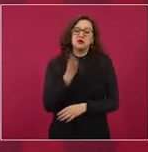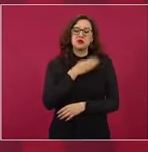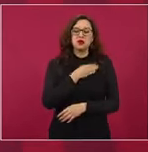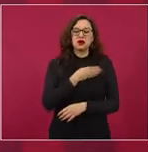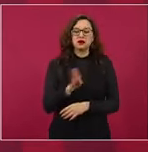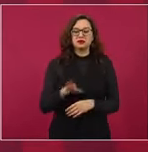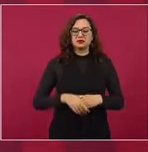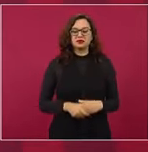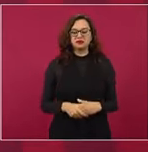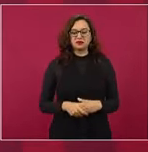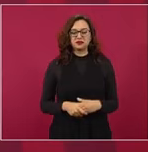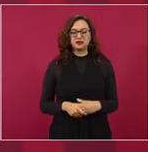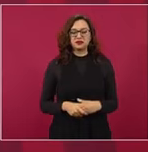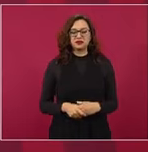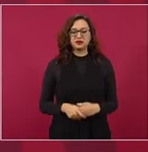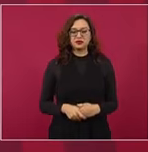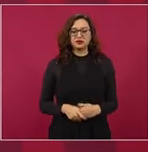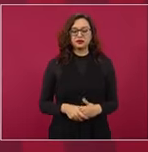todo eso